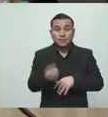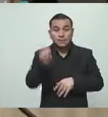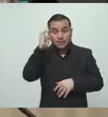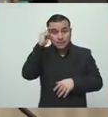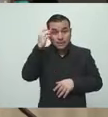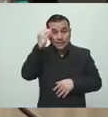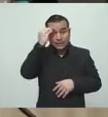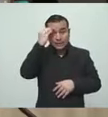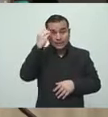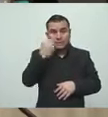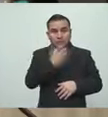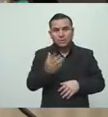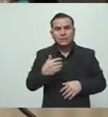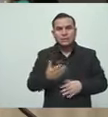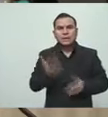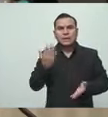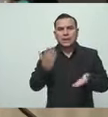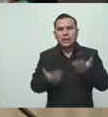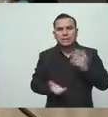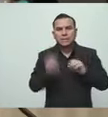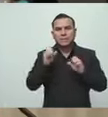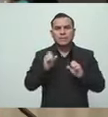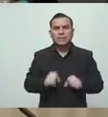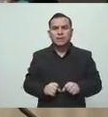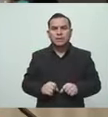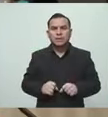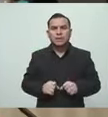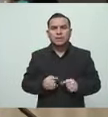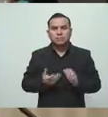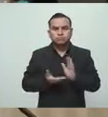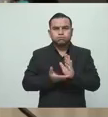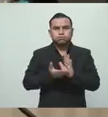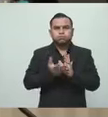Sabemos que es probable que haya incremento, esperamos que no.